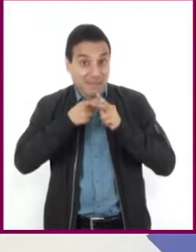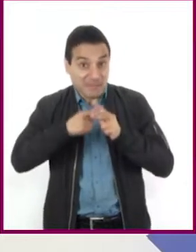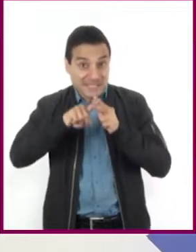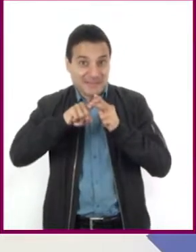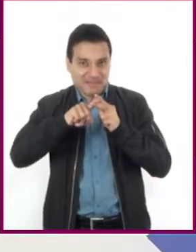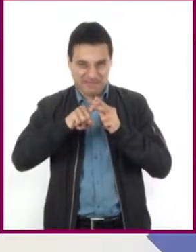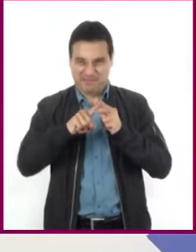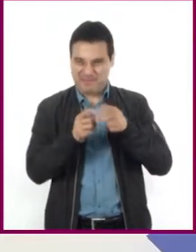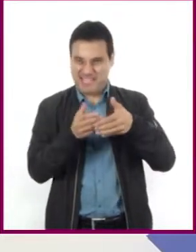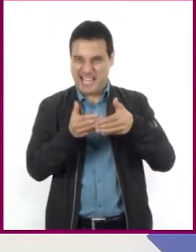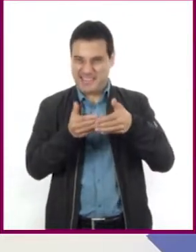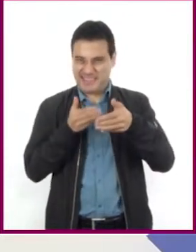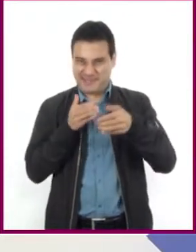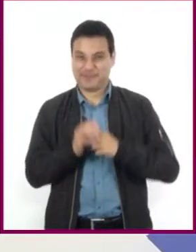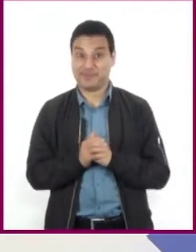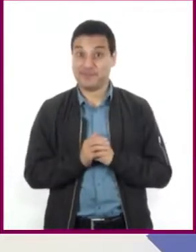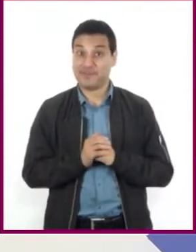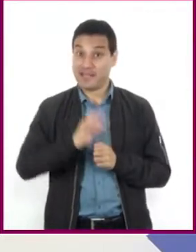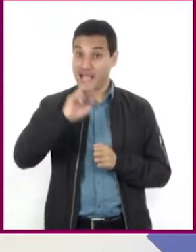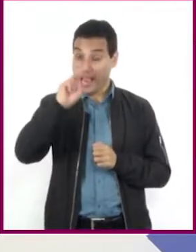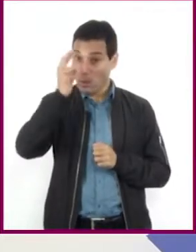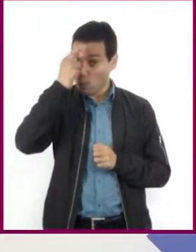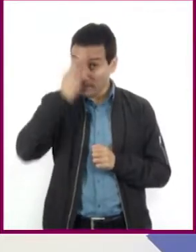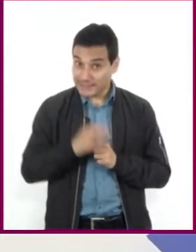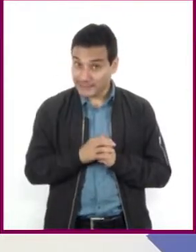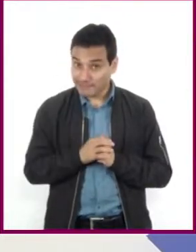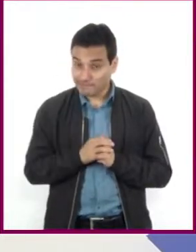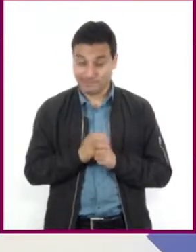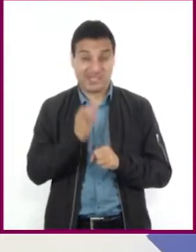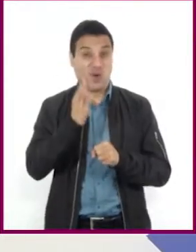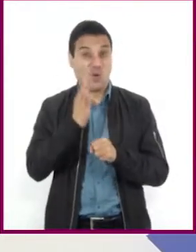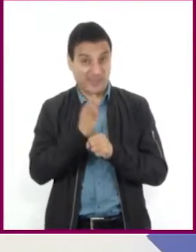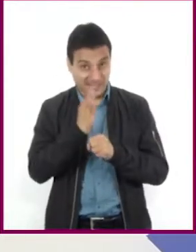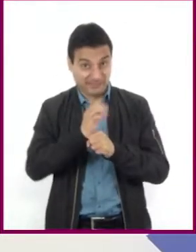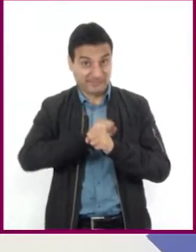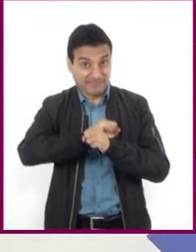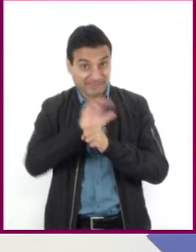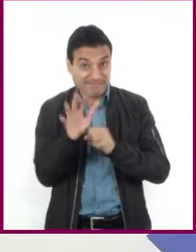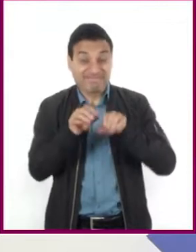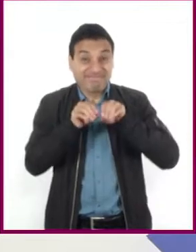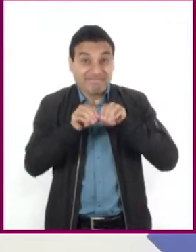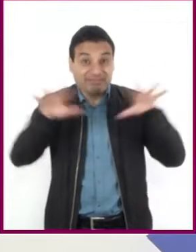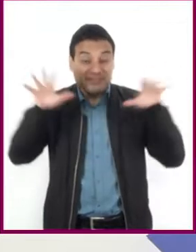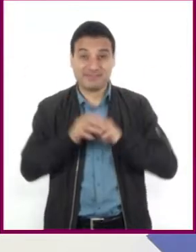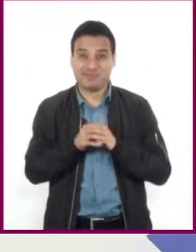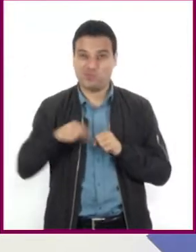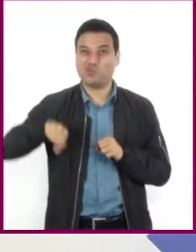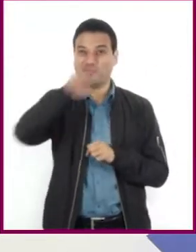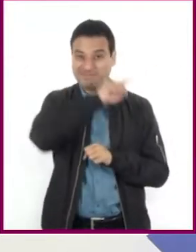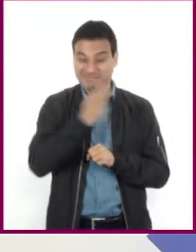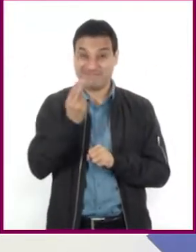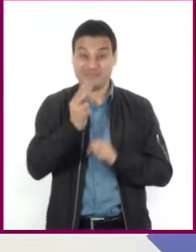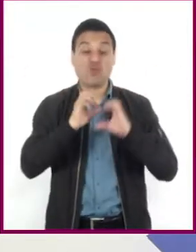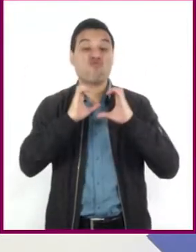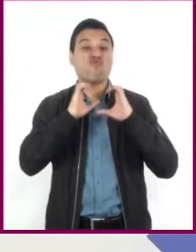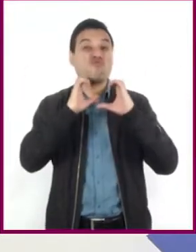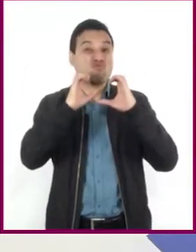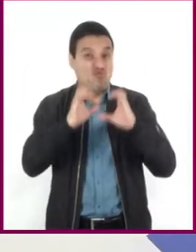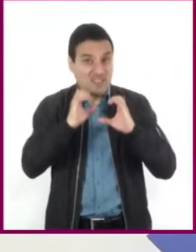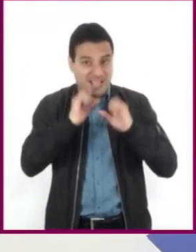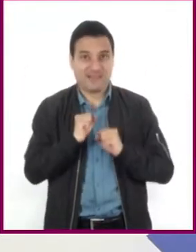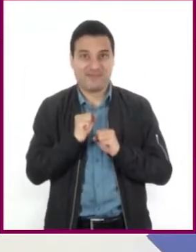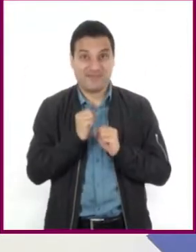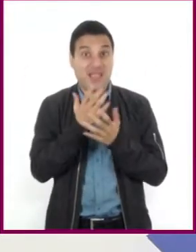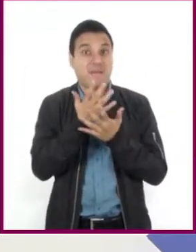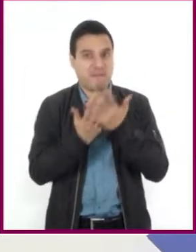nuestro tema, quiero recordarles que debido a la contingencia actual, es muy importante que se sigan cuidando, lavándose